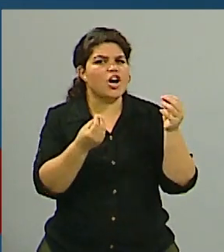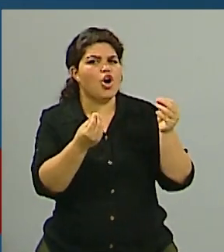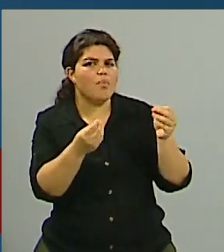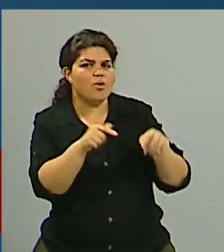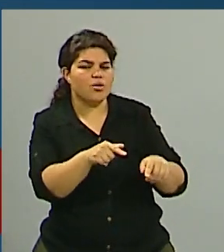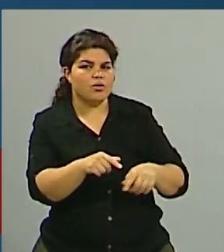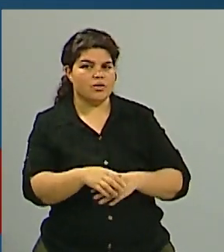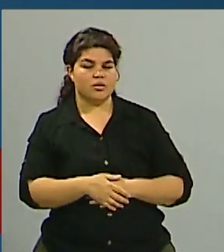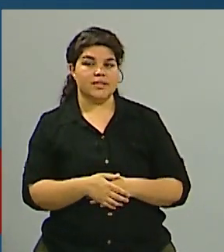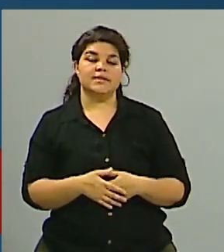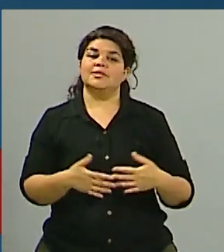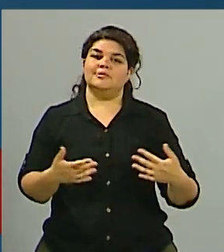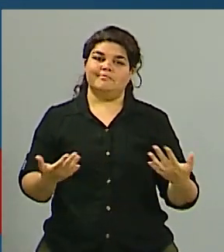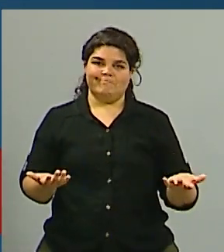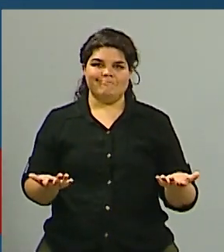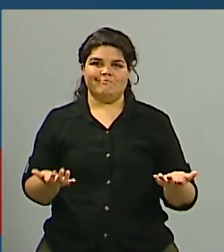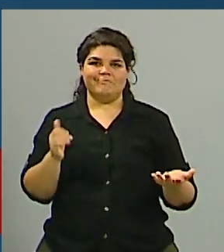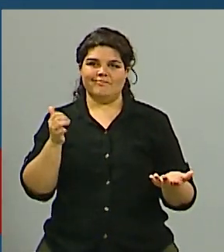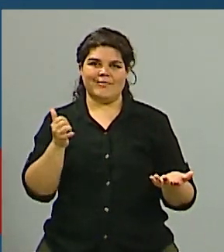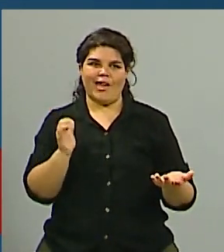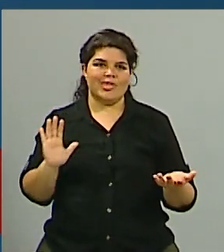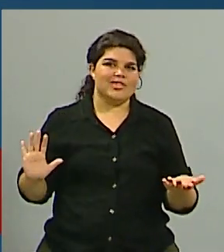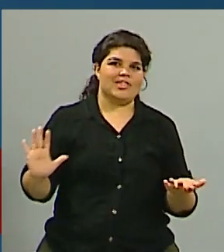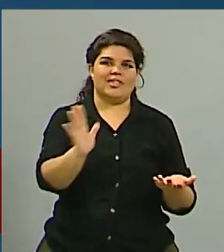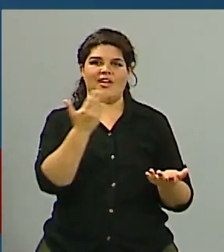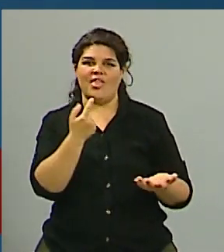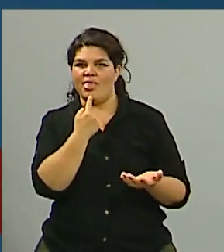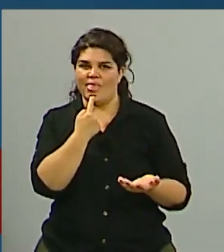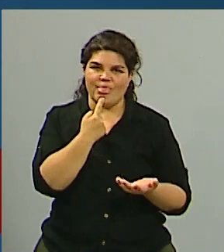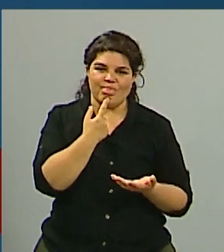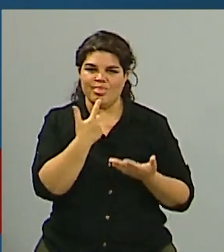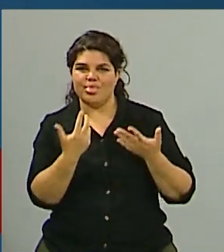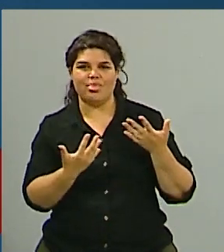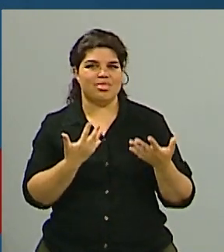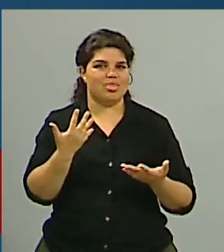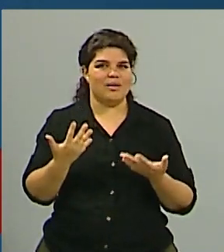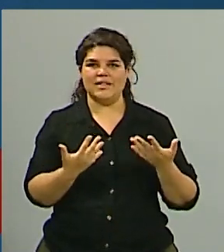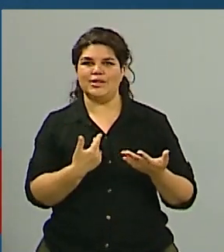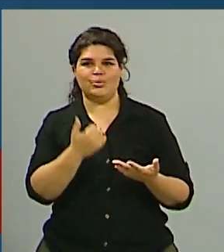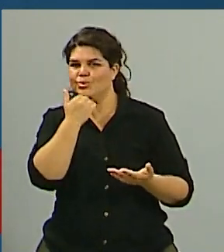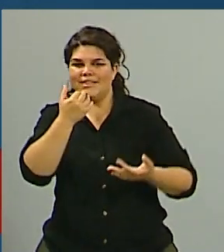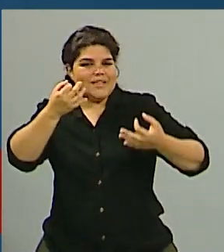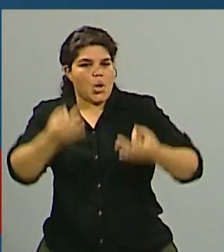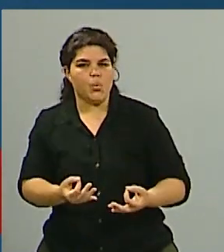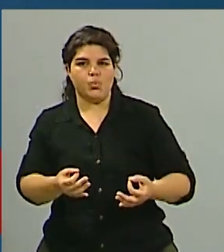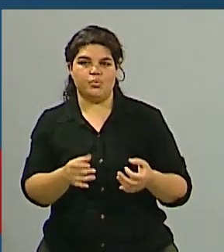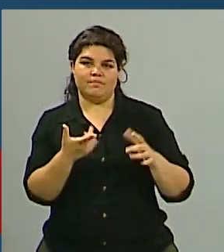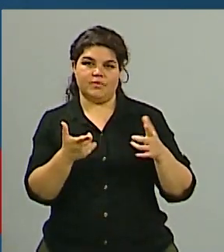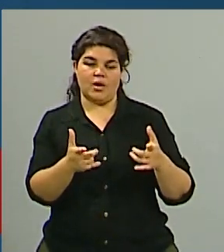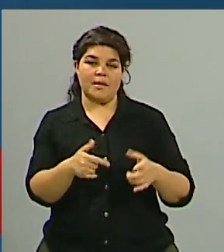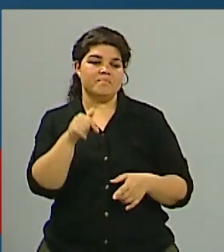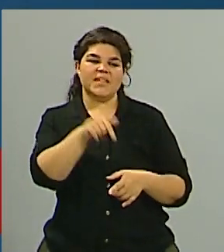términos generales hay una incertidumbre muy grande y está muy vinculada por supuesto al proceso